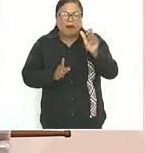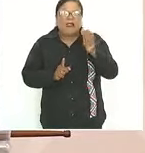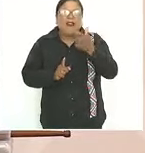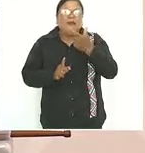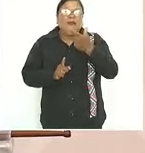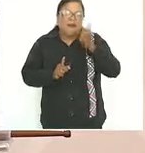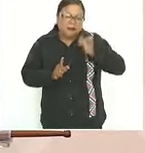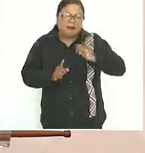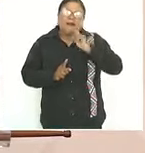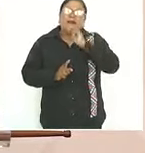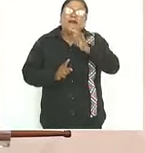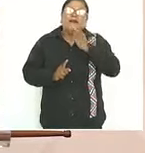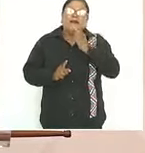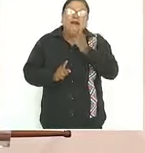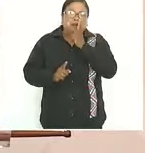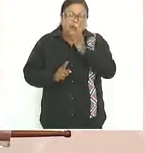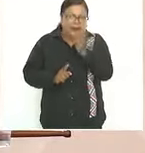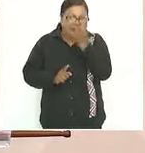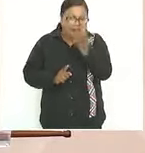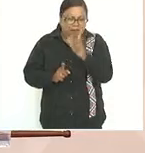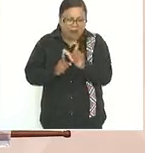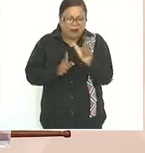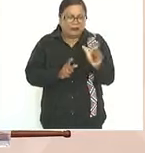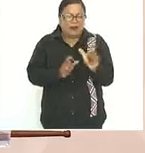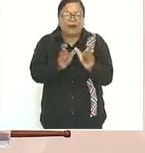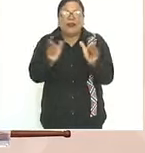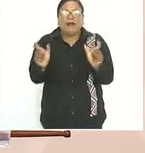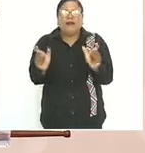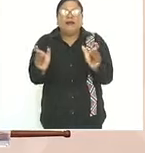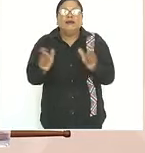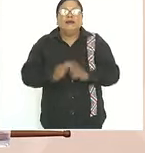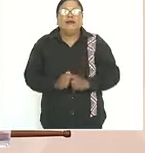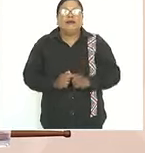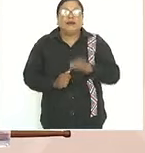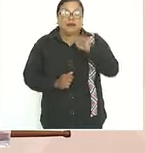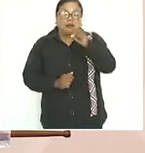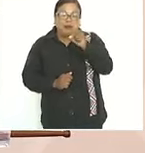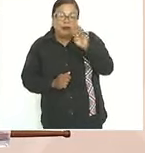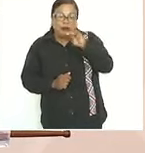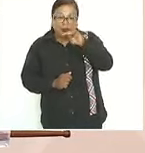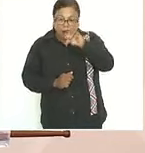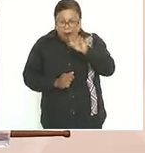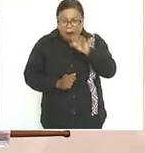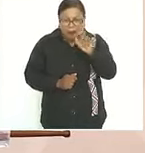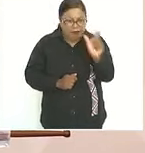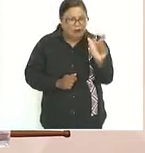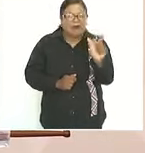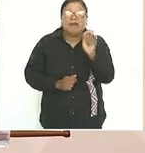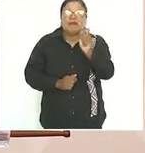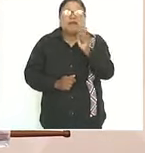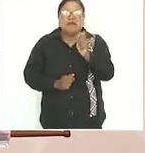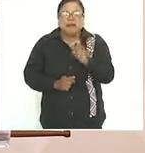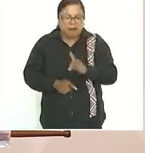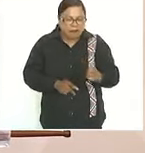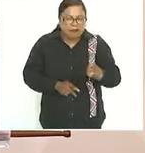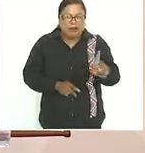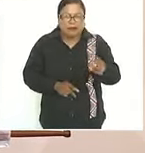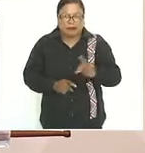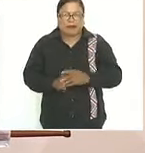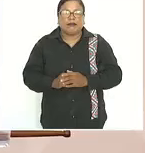se compone de dos partes demos significa pueblo